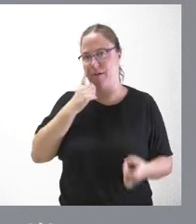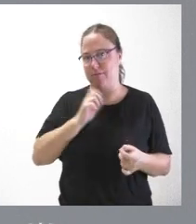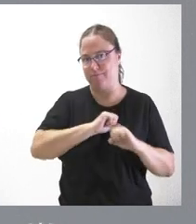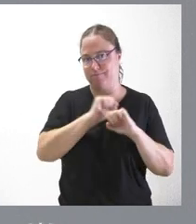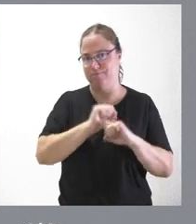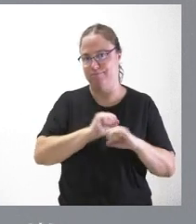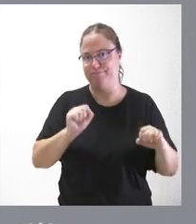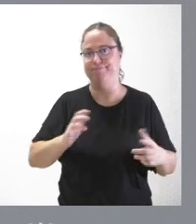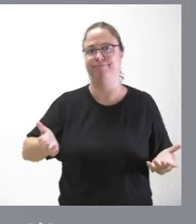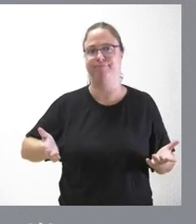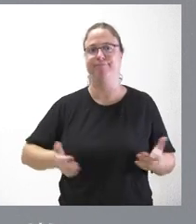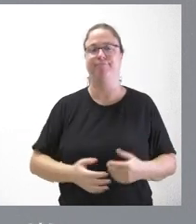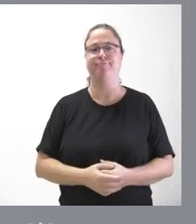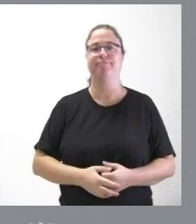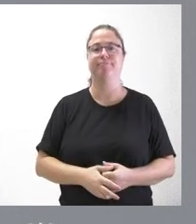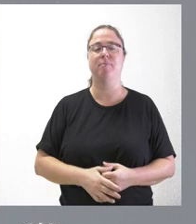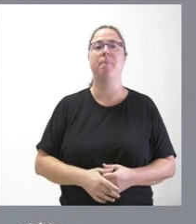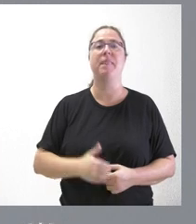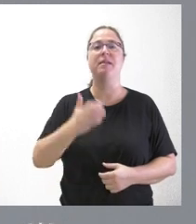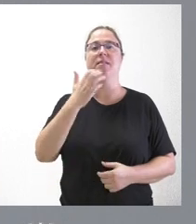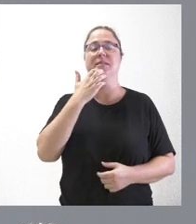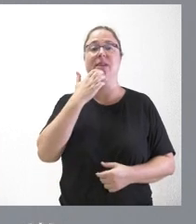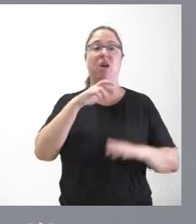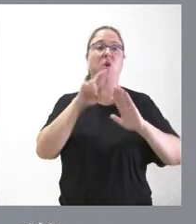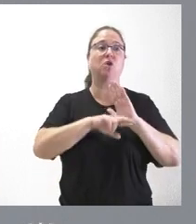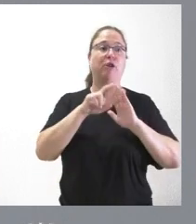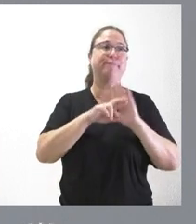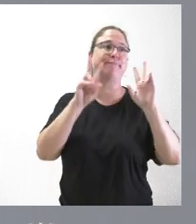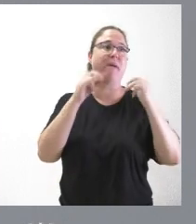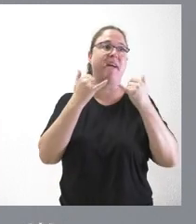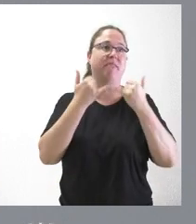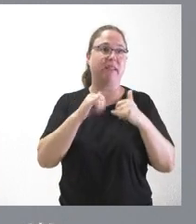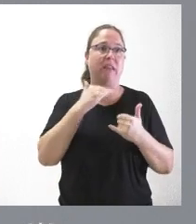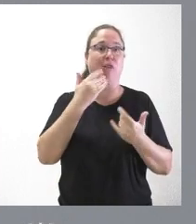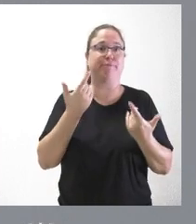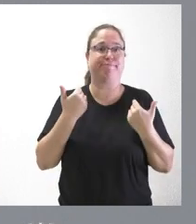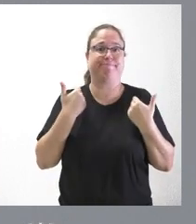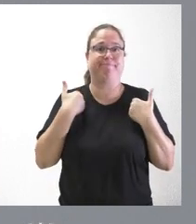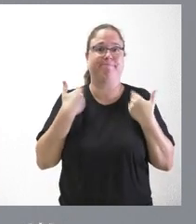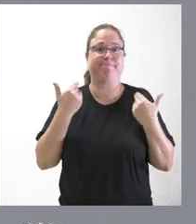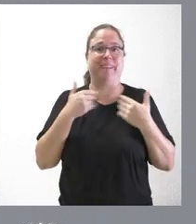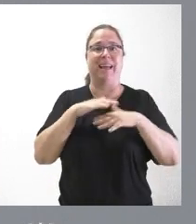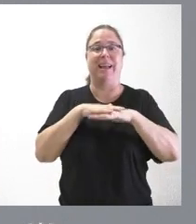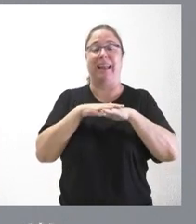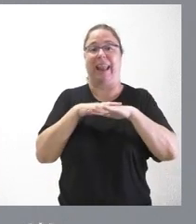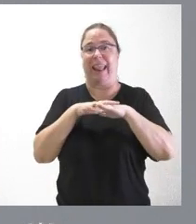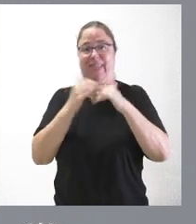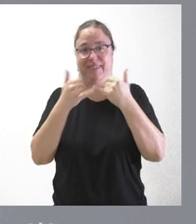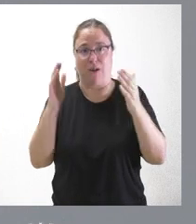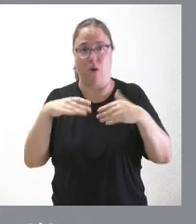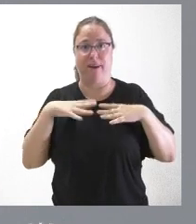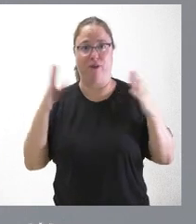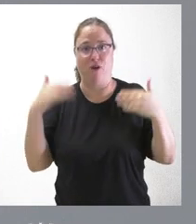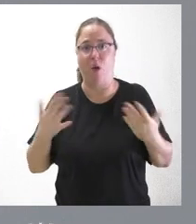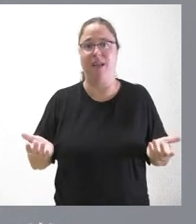difícil, lógicamente, que, más allá de la regulación de festivos y otras cosas, pues, lógicamente, la red no tiene festivos, no tiene vacaciones, no